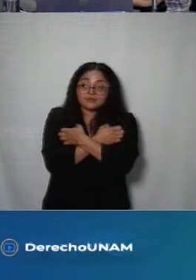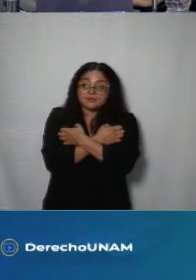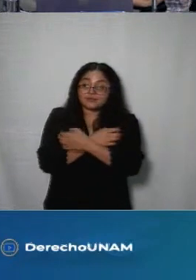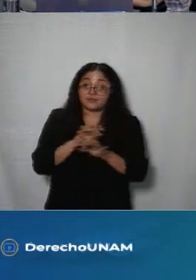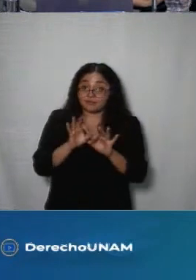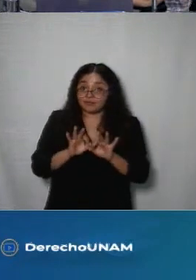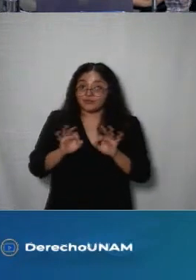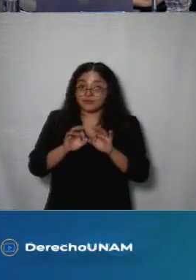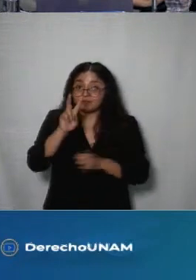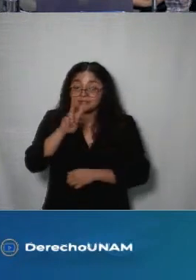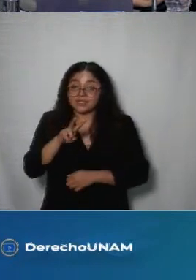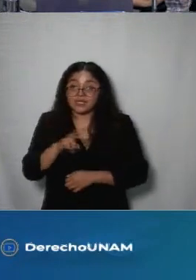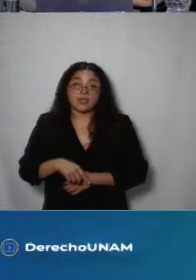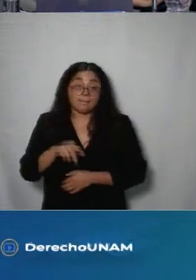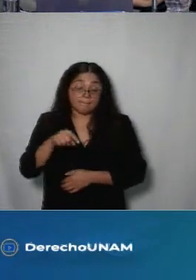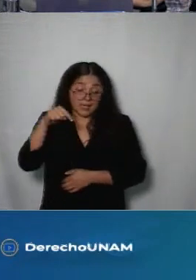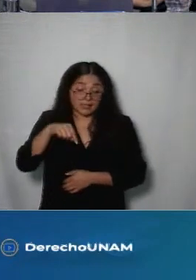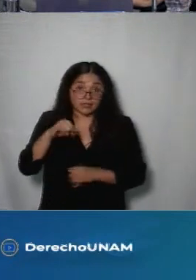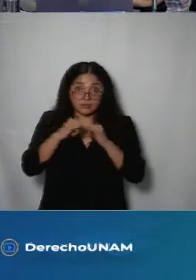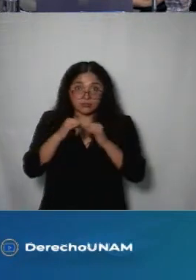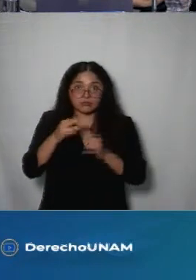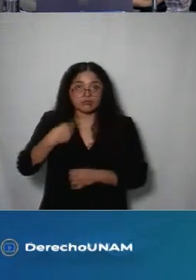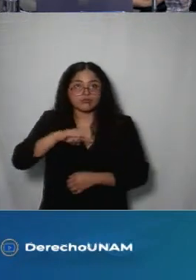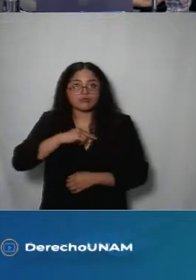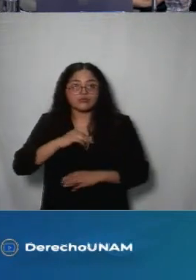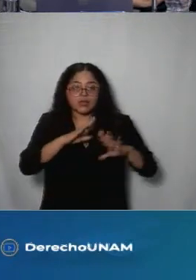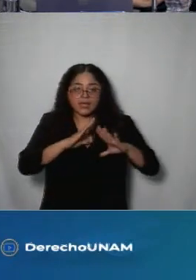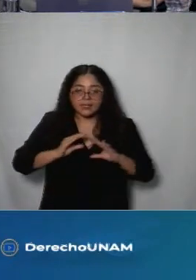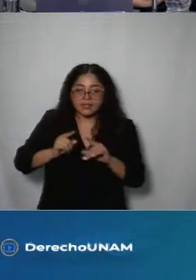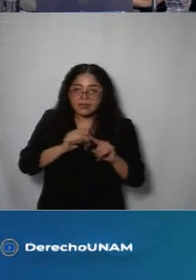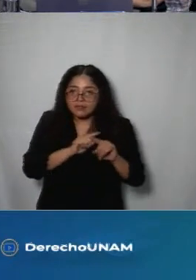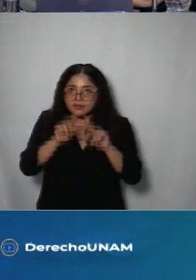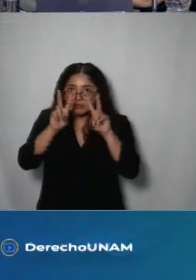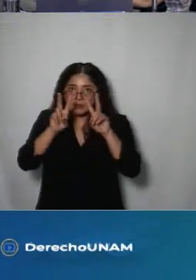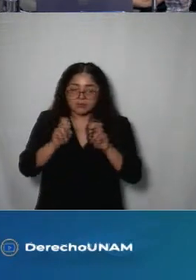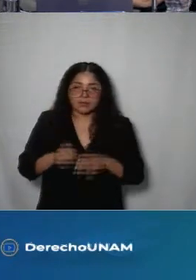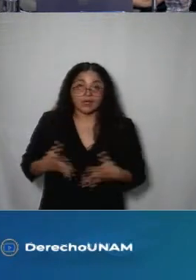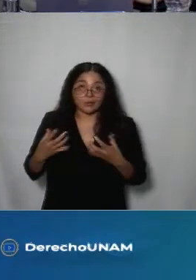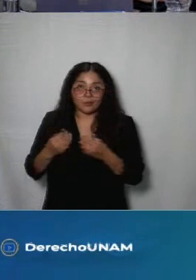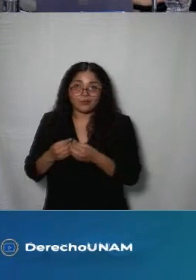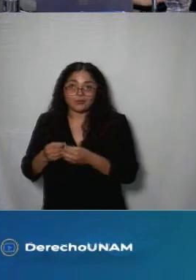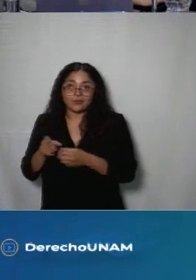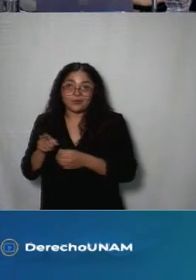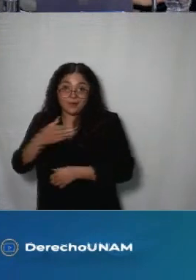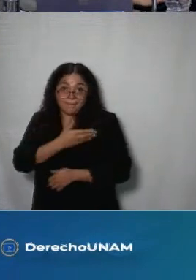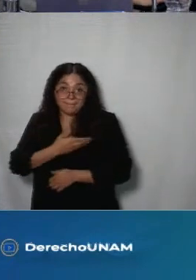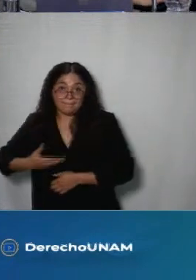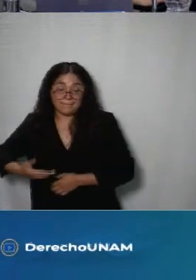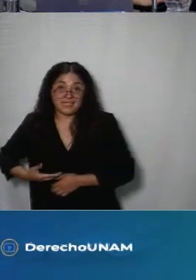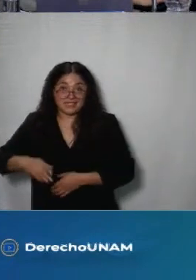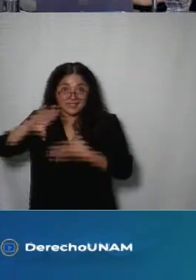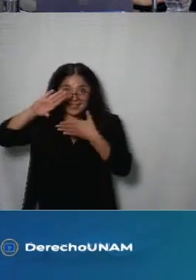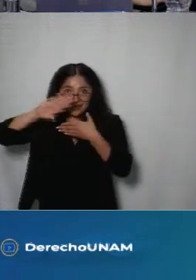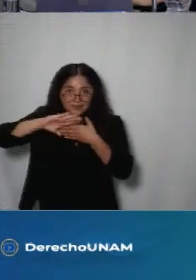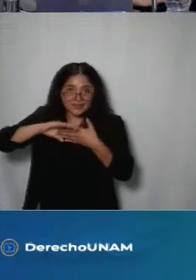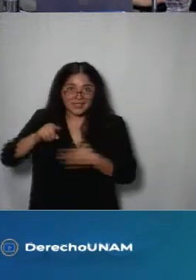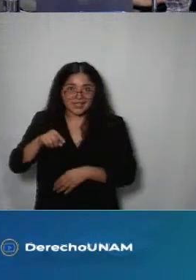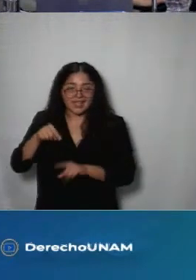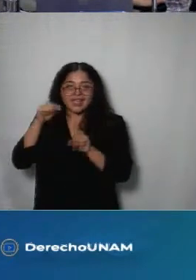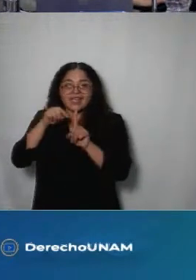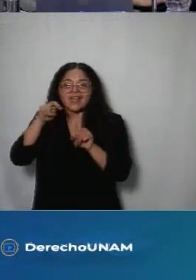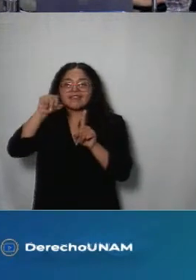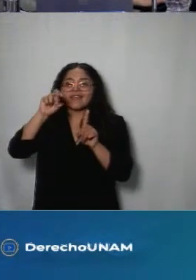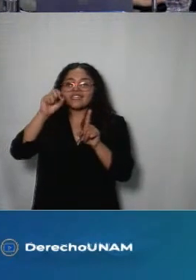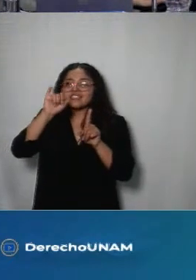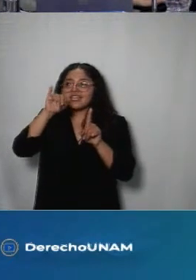fundamental además del área de capacitación que damos seguimiento que nos compartirá la presidenta de la Comisión de Derechos Humanos de la Ciudad de México Nachely Ramírez a la que